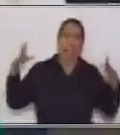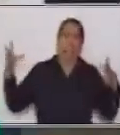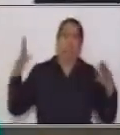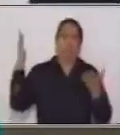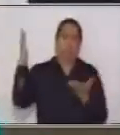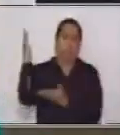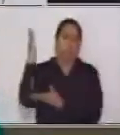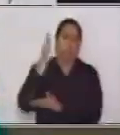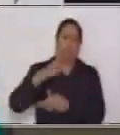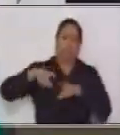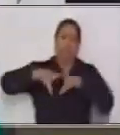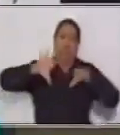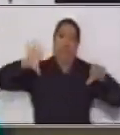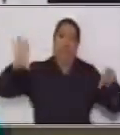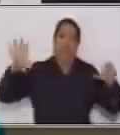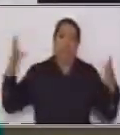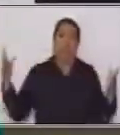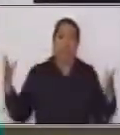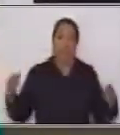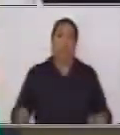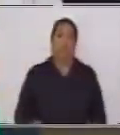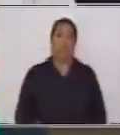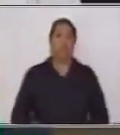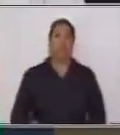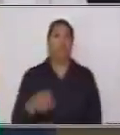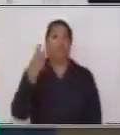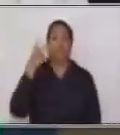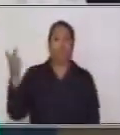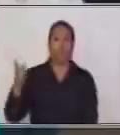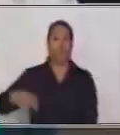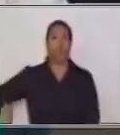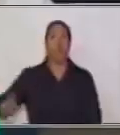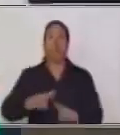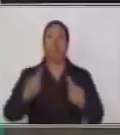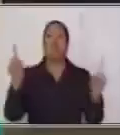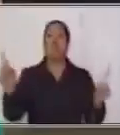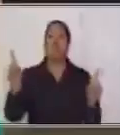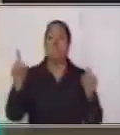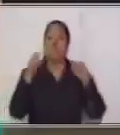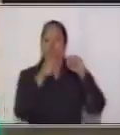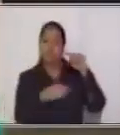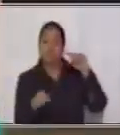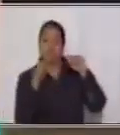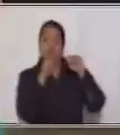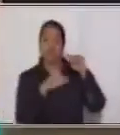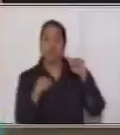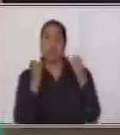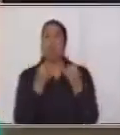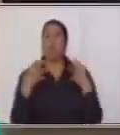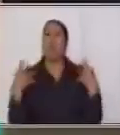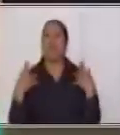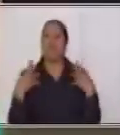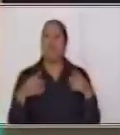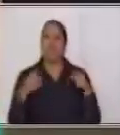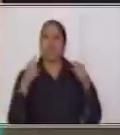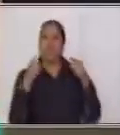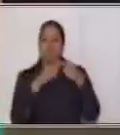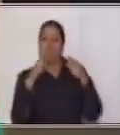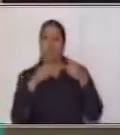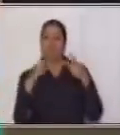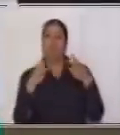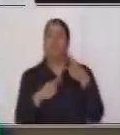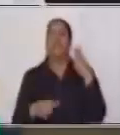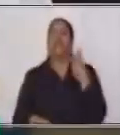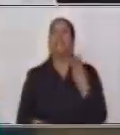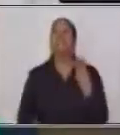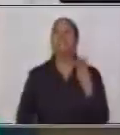que varios tienen diferentes anillos. Vamos a contar cuántos tiene este. Uno, dos, tres.